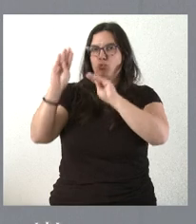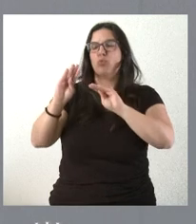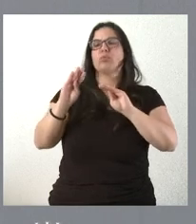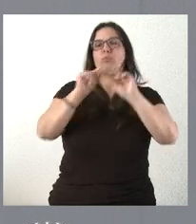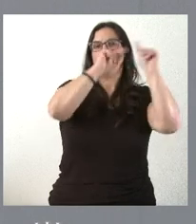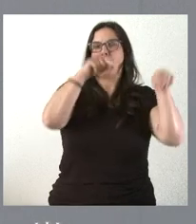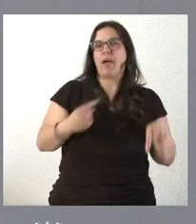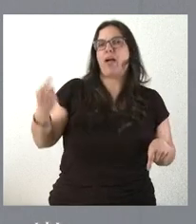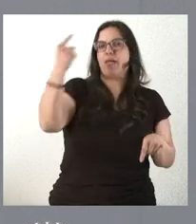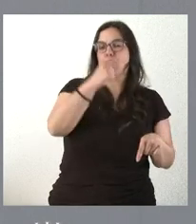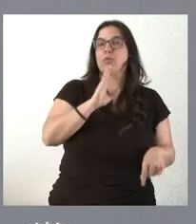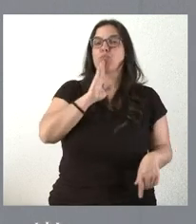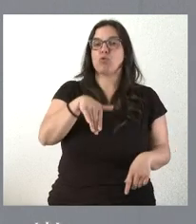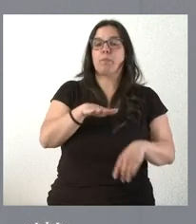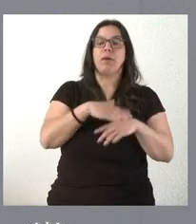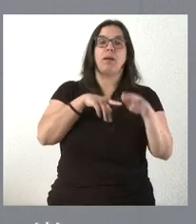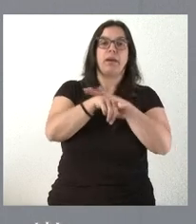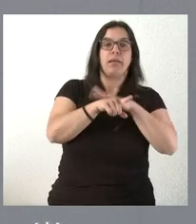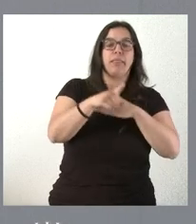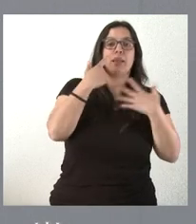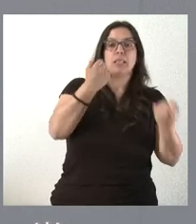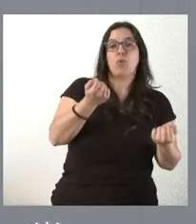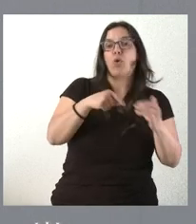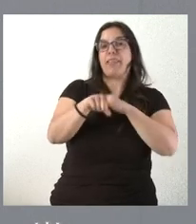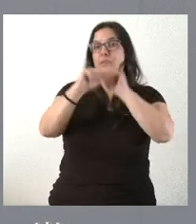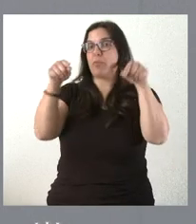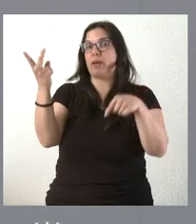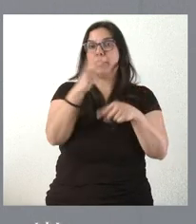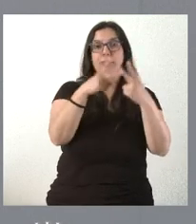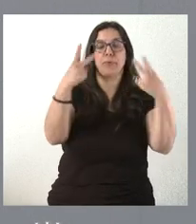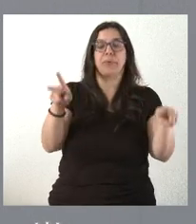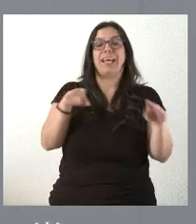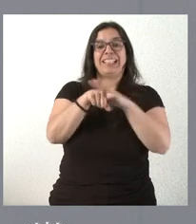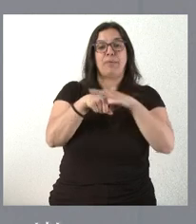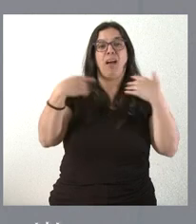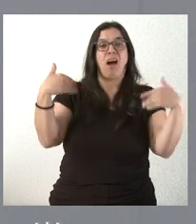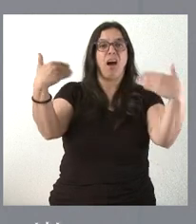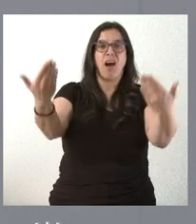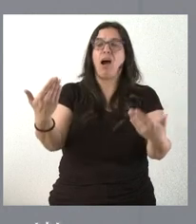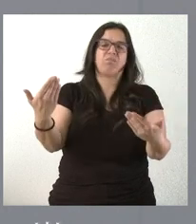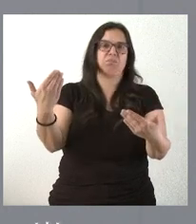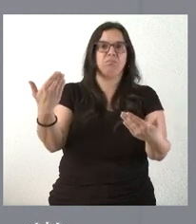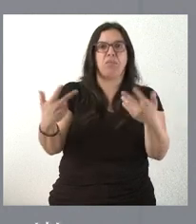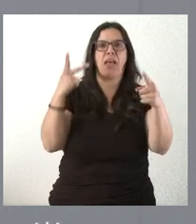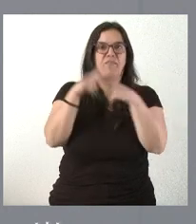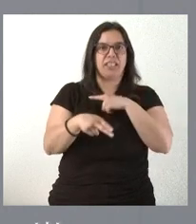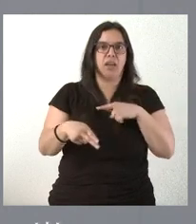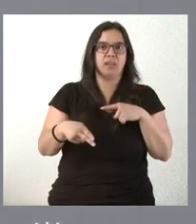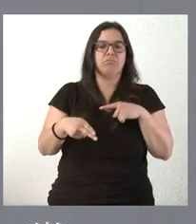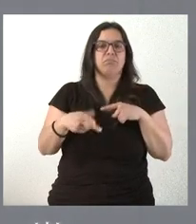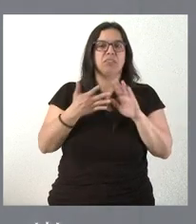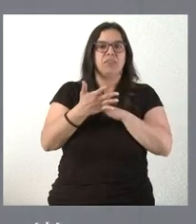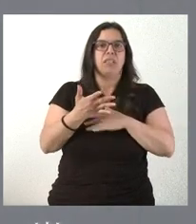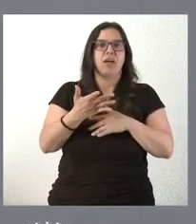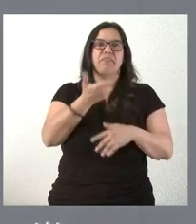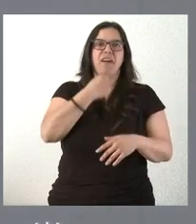bien para la gerencia de salud o bien para las gerencias provinciales, pues va a evitar algunos trámites que siempre llevan un cierto tiempo y que va a favorecer